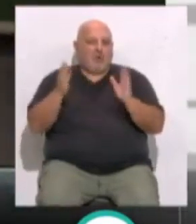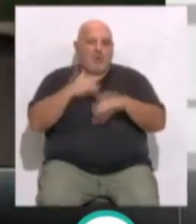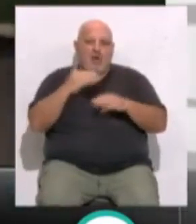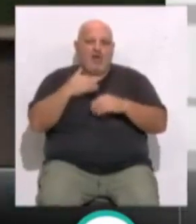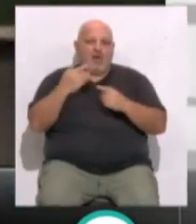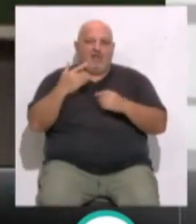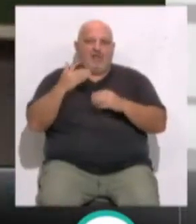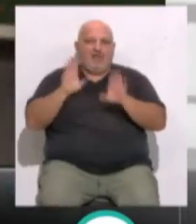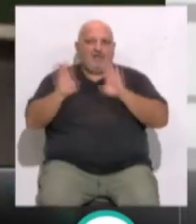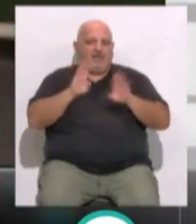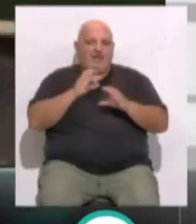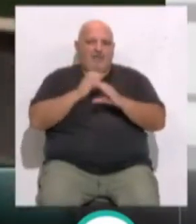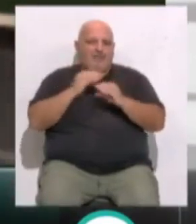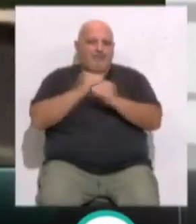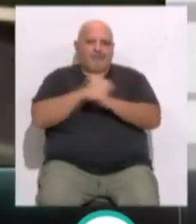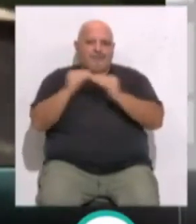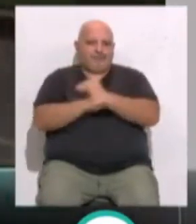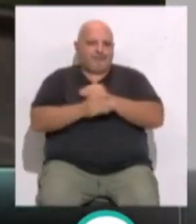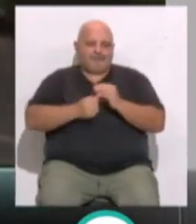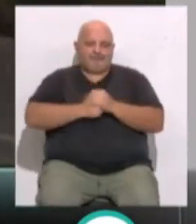necesidades de los vecinos y vecinas de esta ciudad.